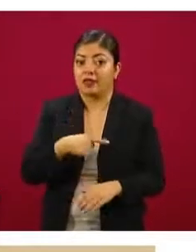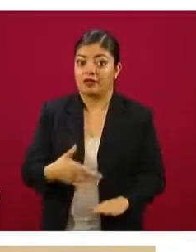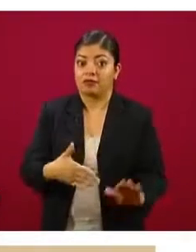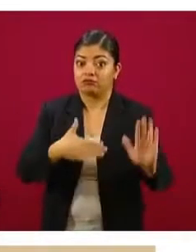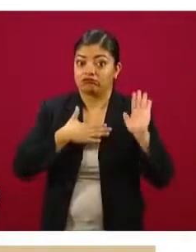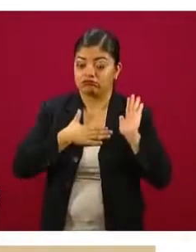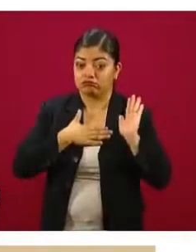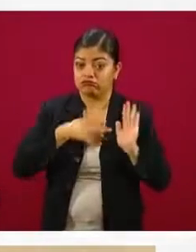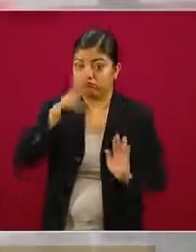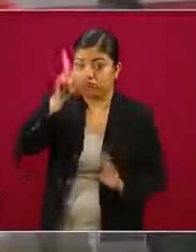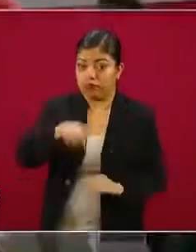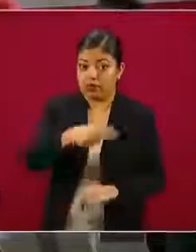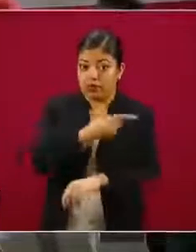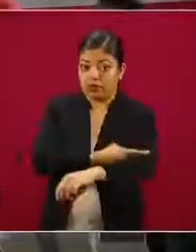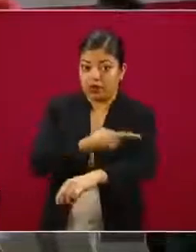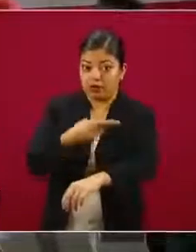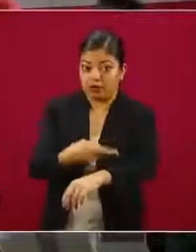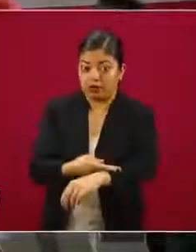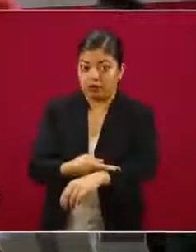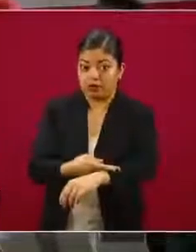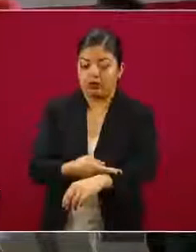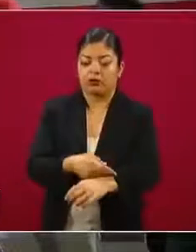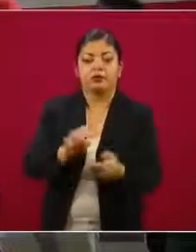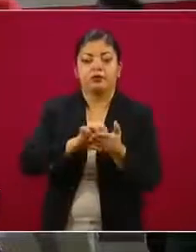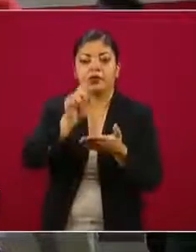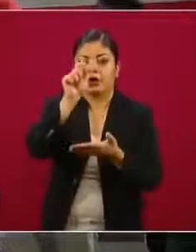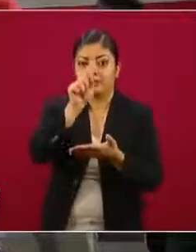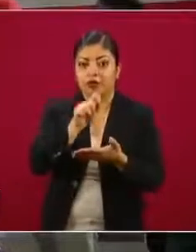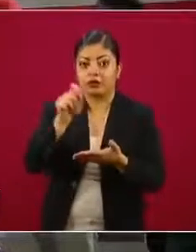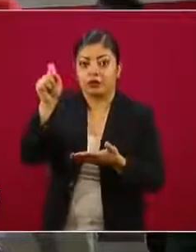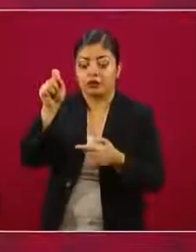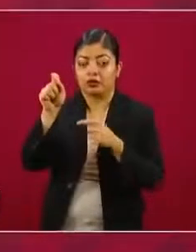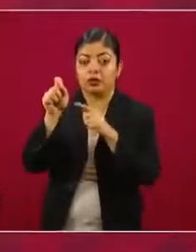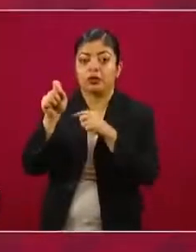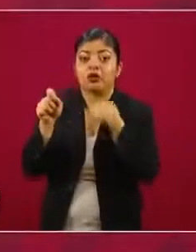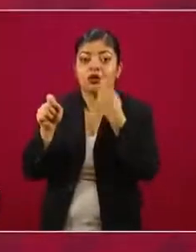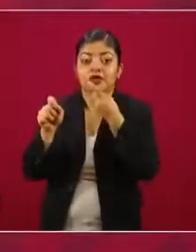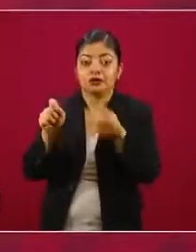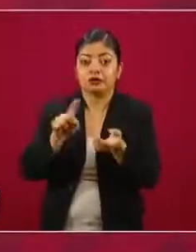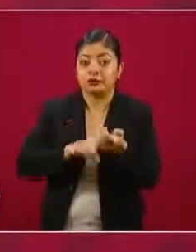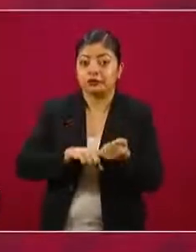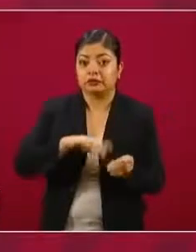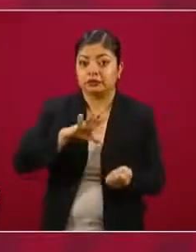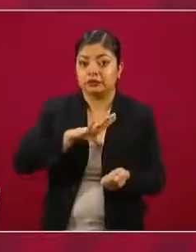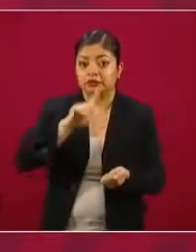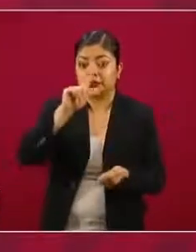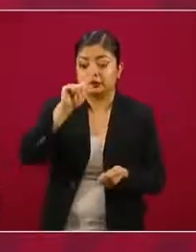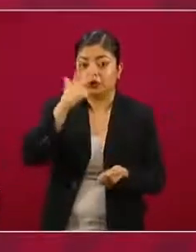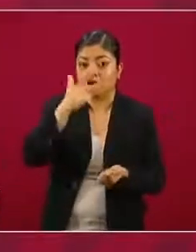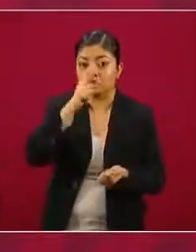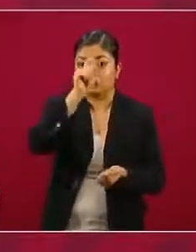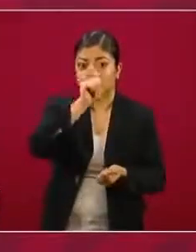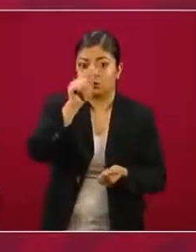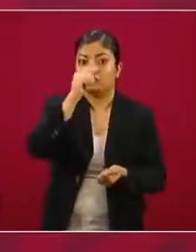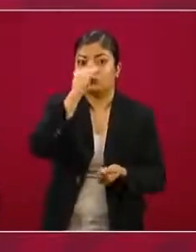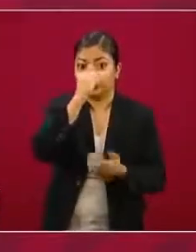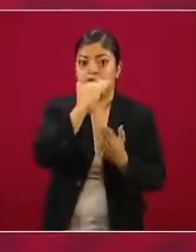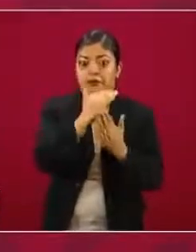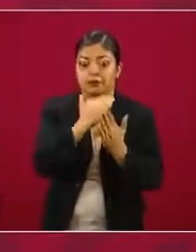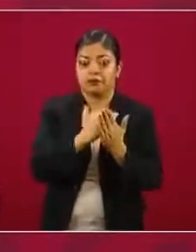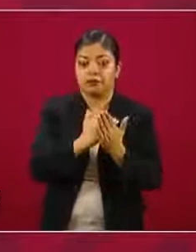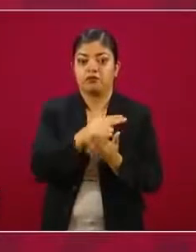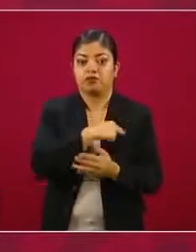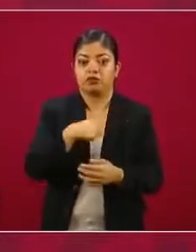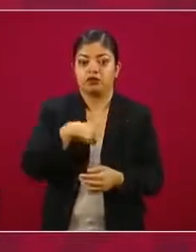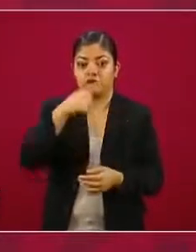Cuando hacen una palomita diciendo que tienen uno de estos 78 puntos, nosotros creemos